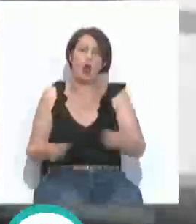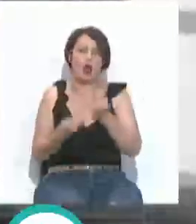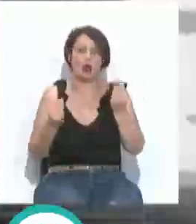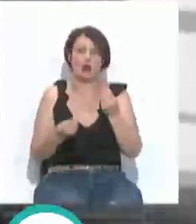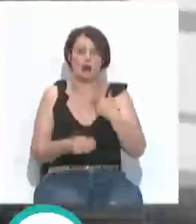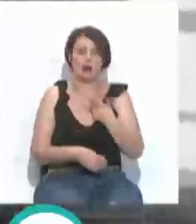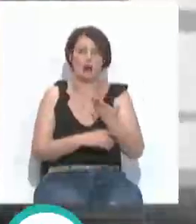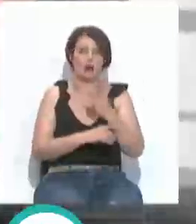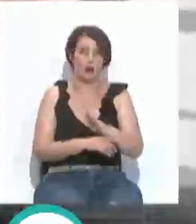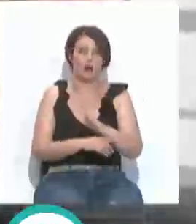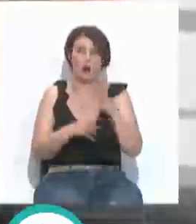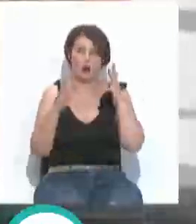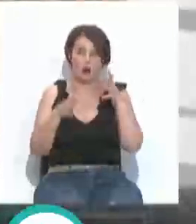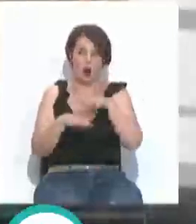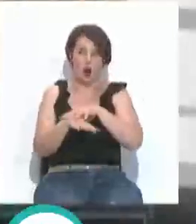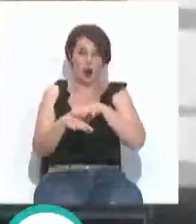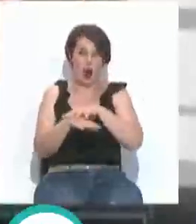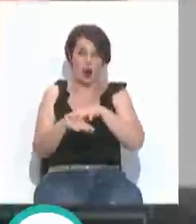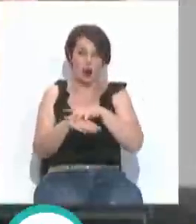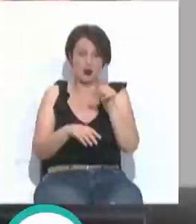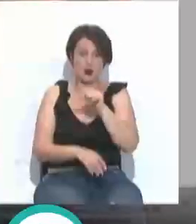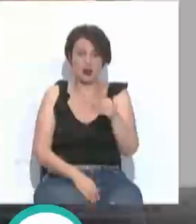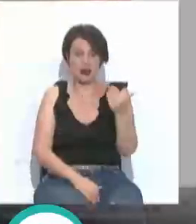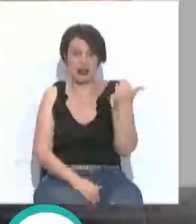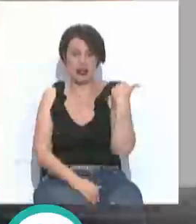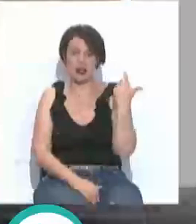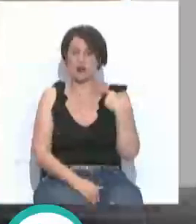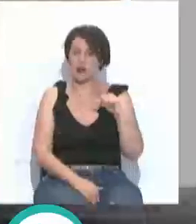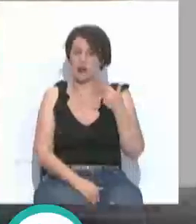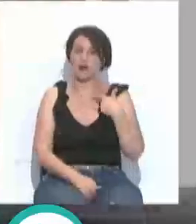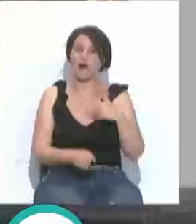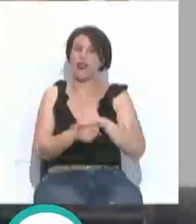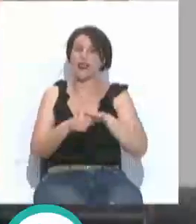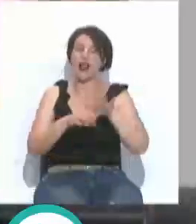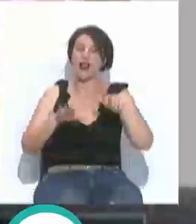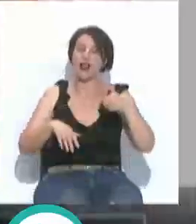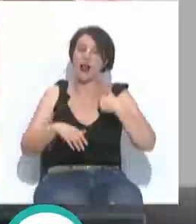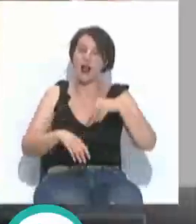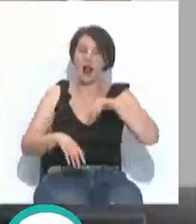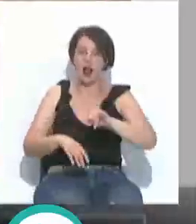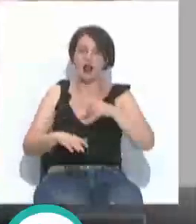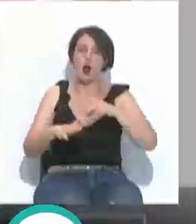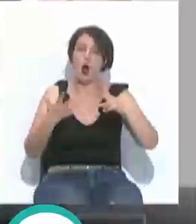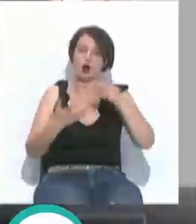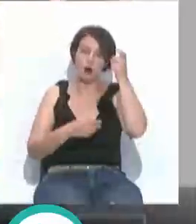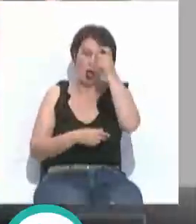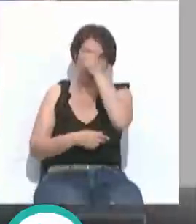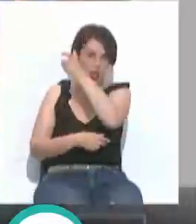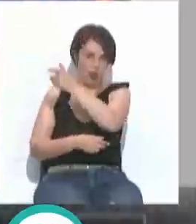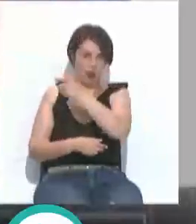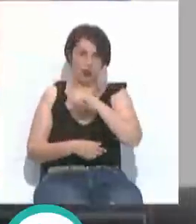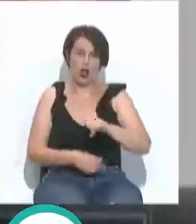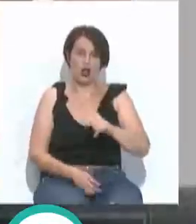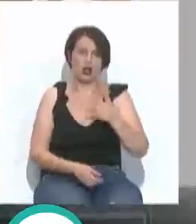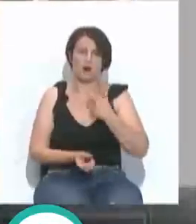Que se aprobó en el Consejo de Gobierno de la semana pasada, y que bueno, que ya la provincia de Cádiz cuenta con ocho municipios con